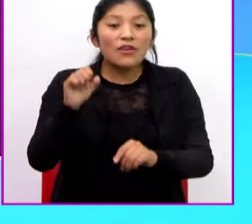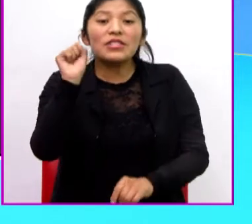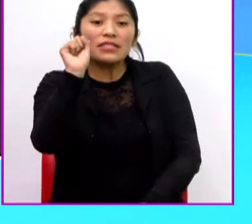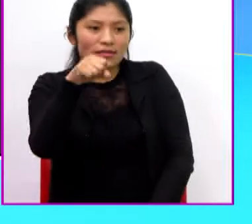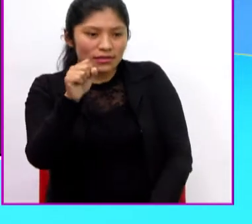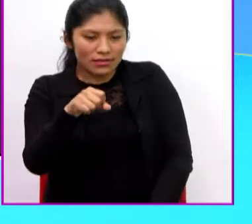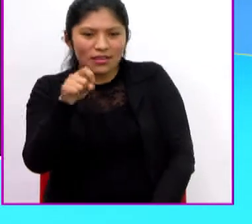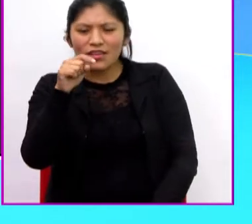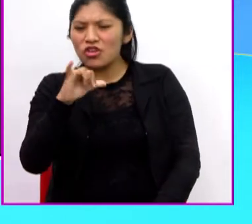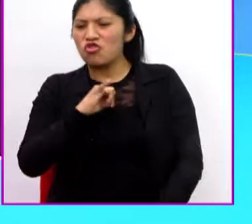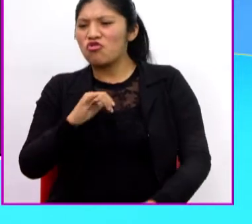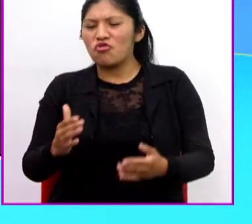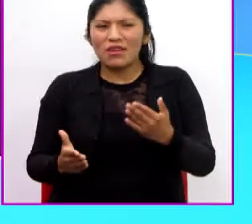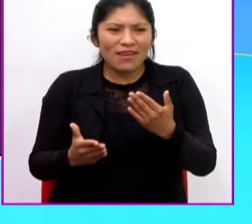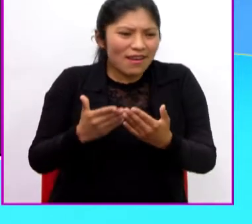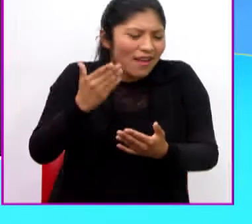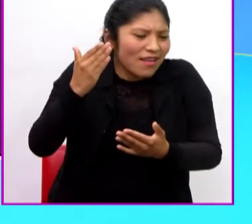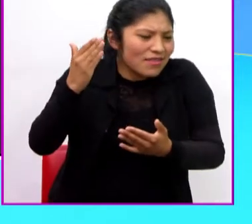¡Casi lo mata!